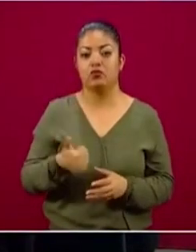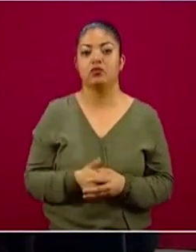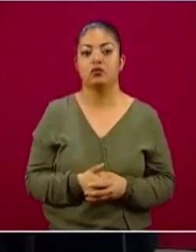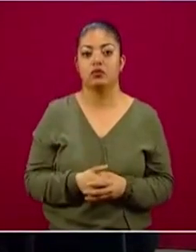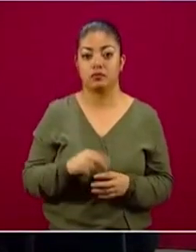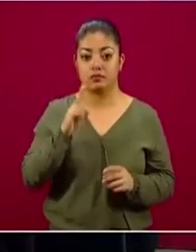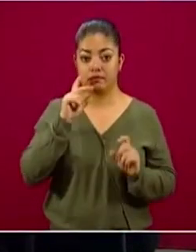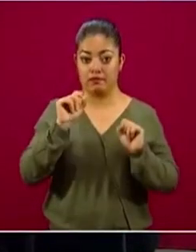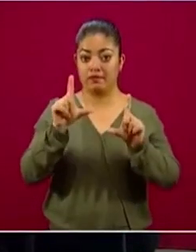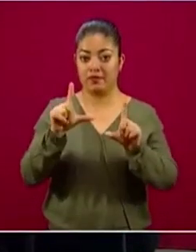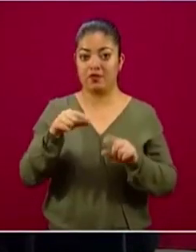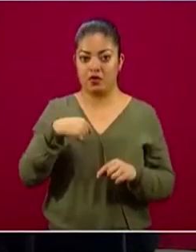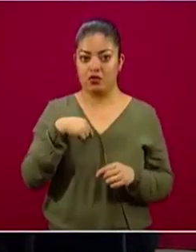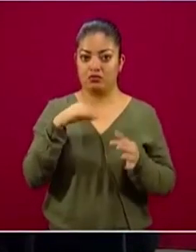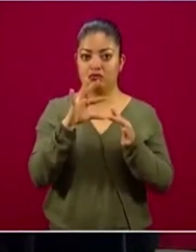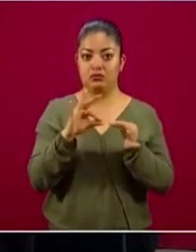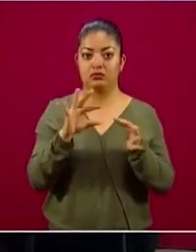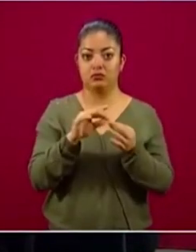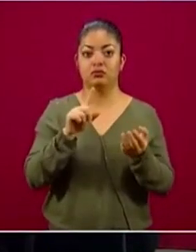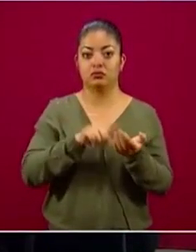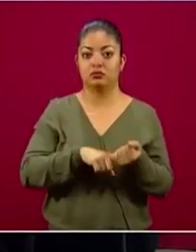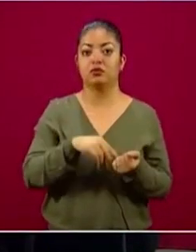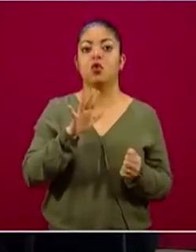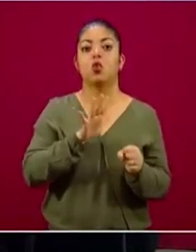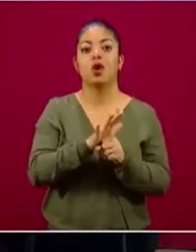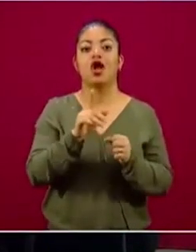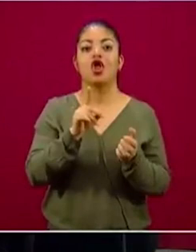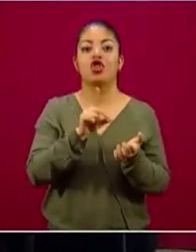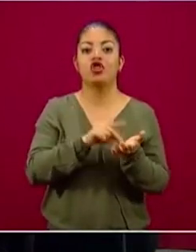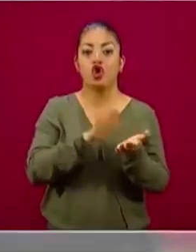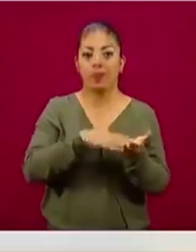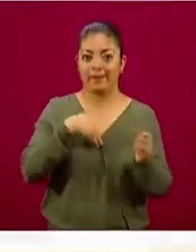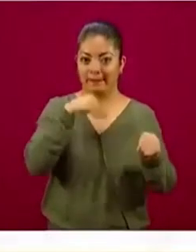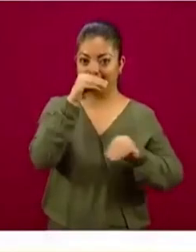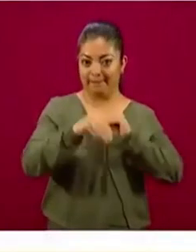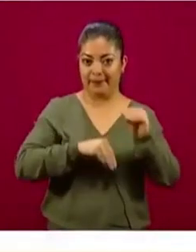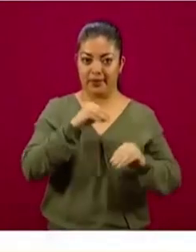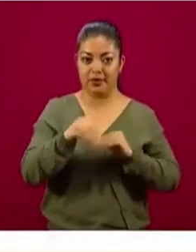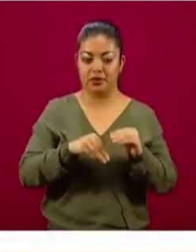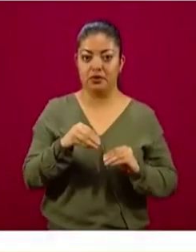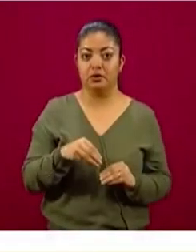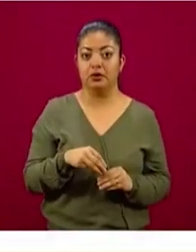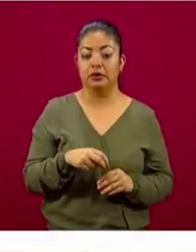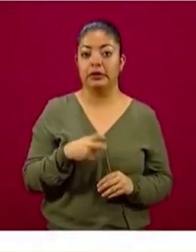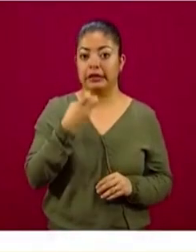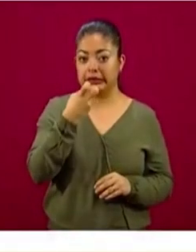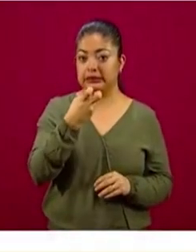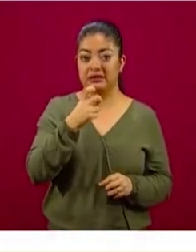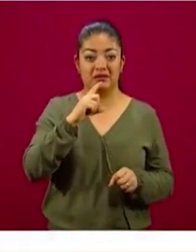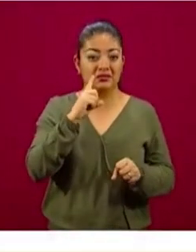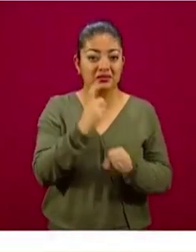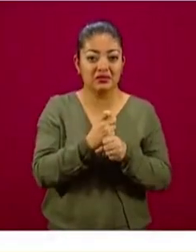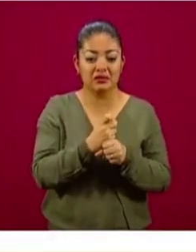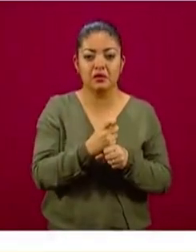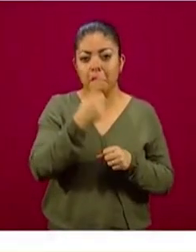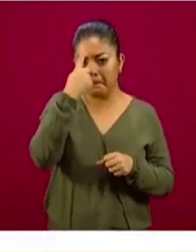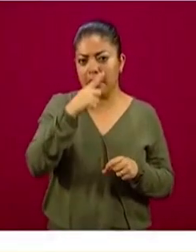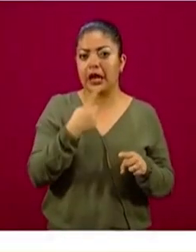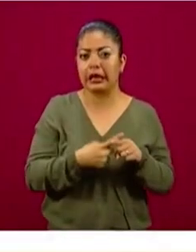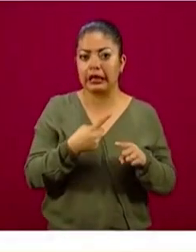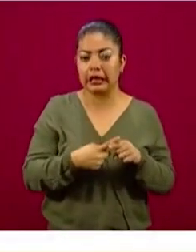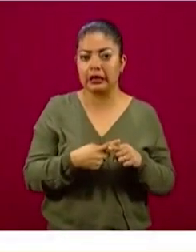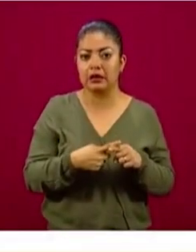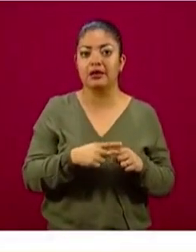la siguiente gráfica, bueno, ya les empiezo a presentar el documento que elaboramos, el cual es fundamentalmente dirigido a